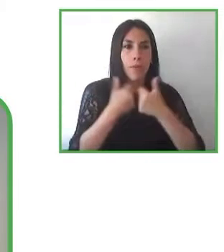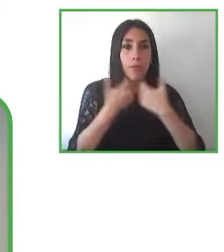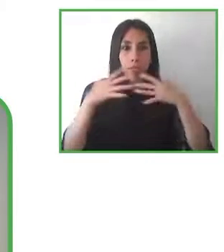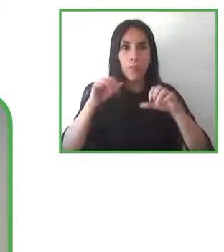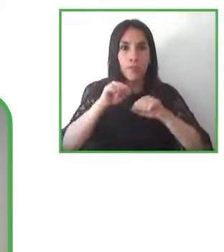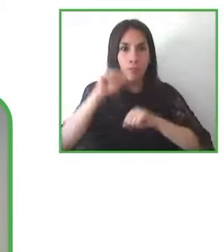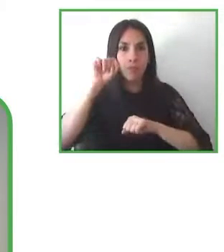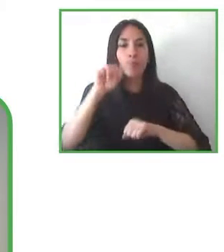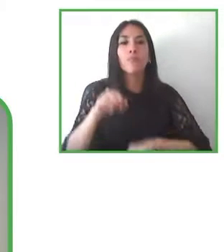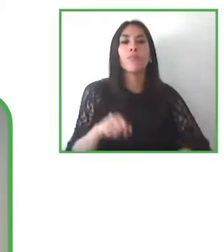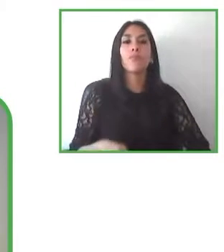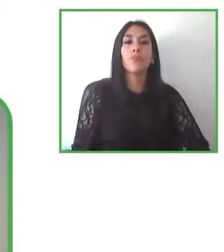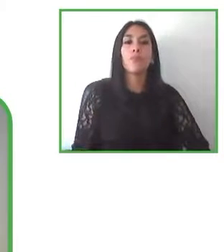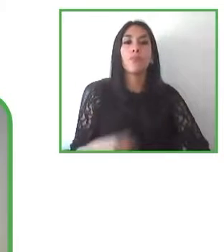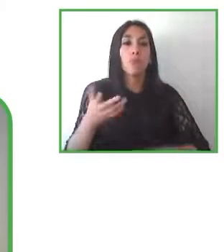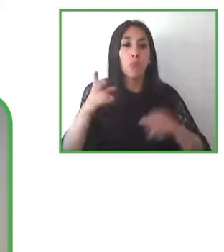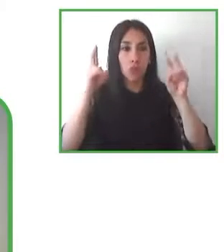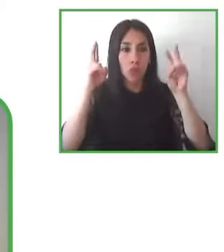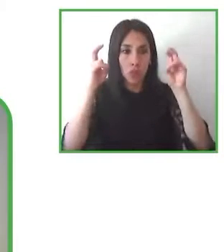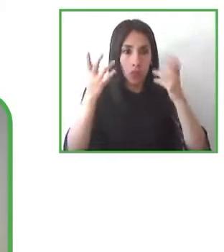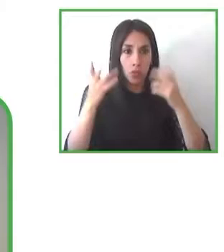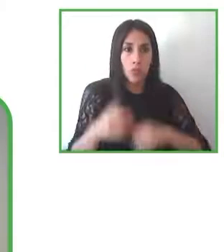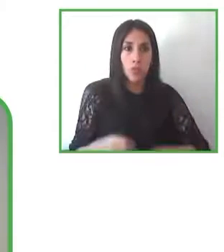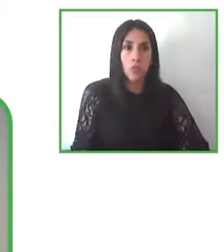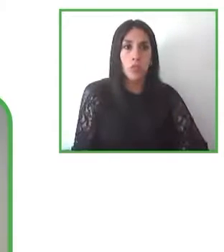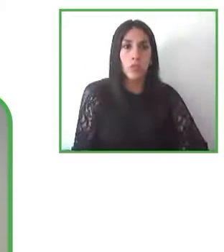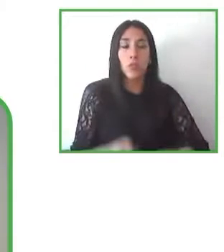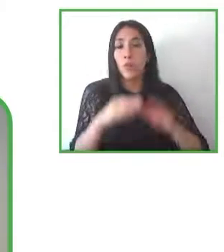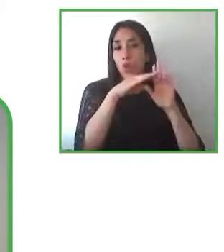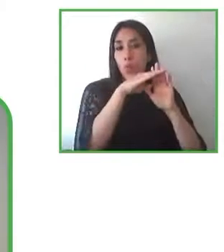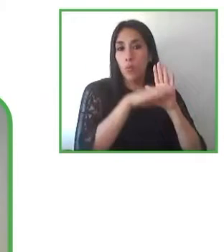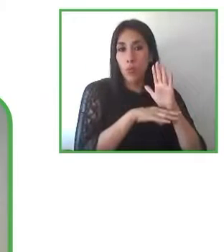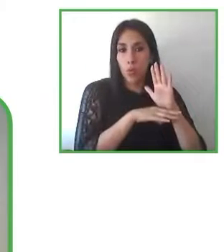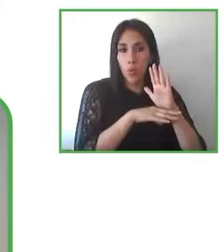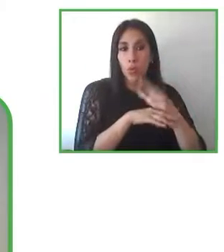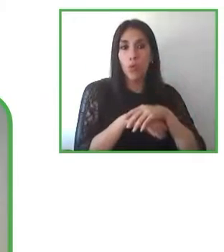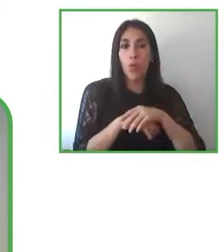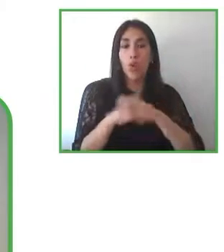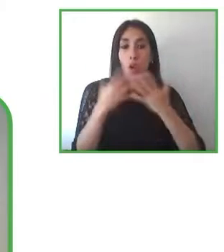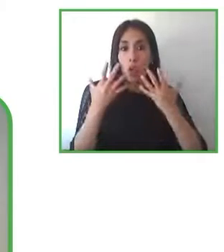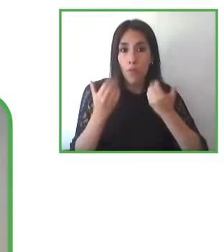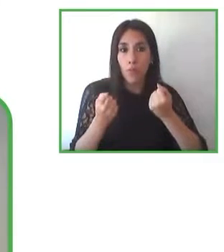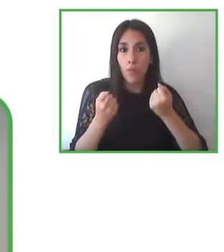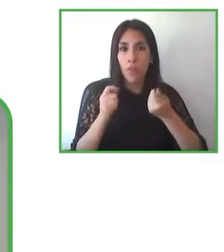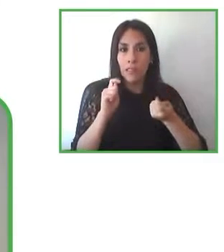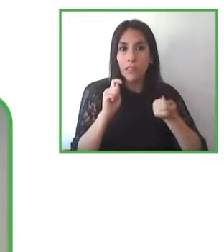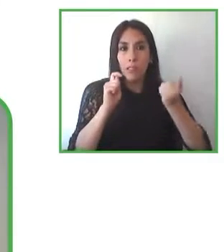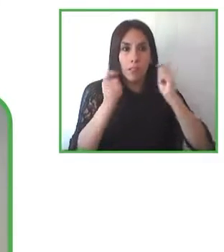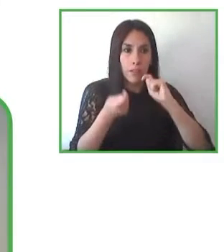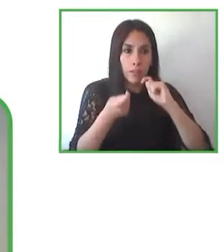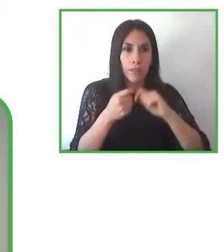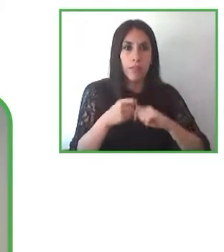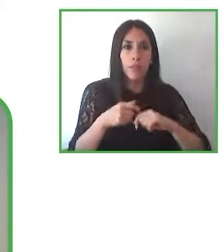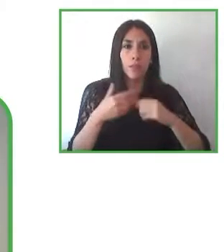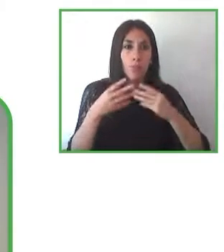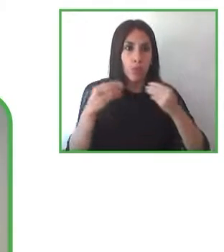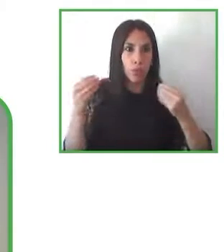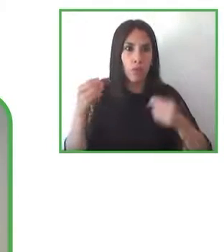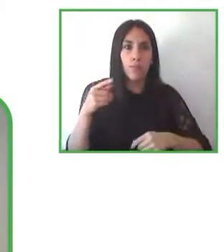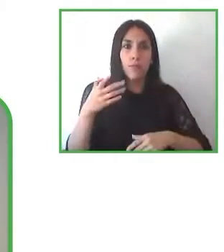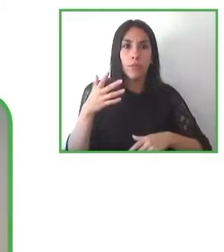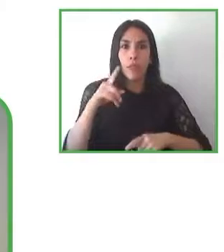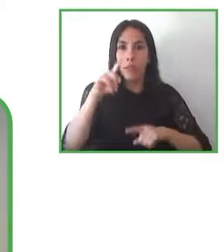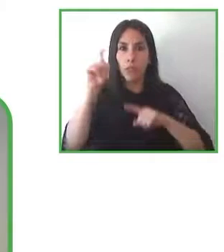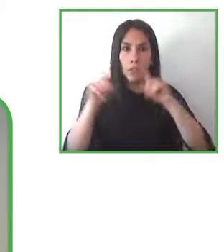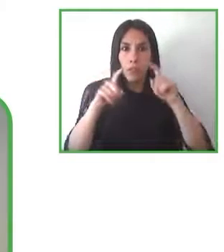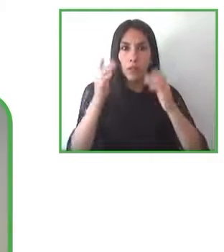existen las adaptaciones curriculares tenemos alumnos con discapacidad que tienen que tener el derecho a